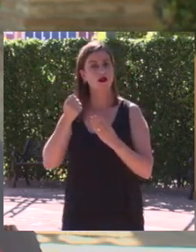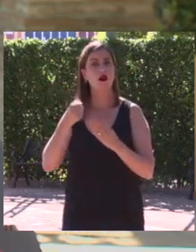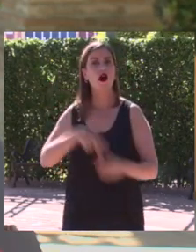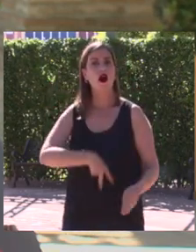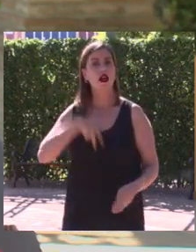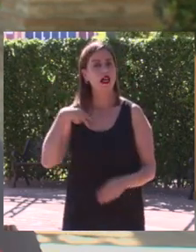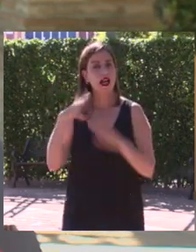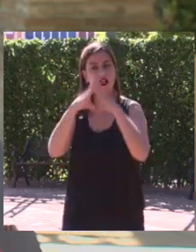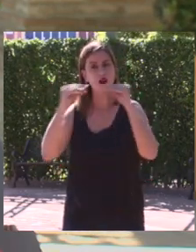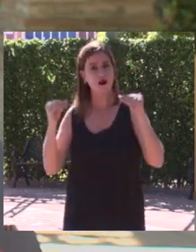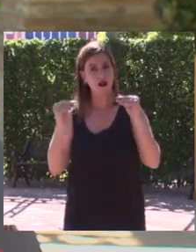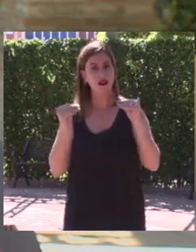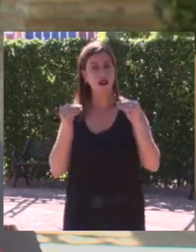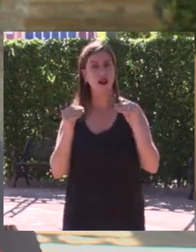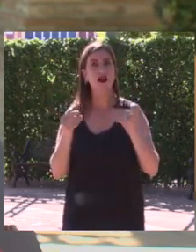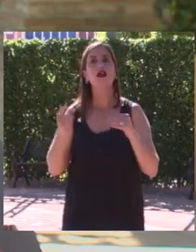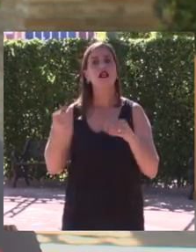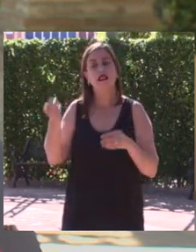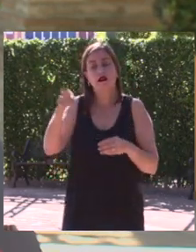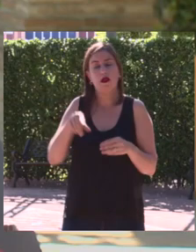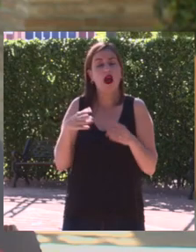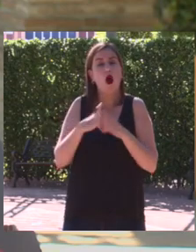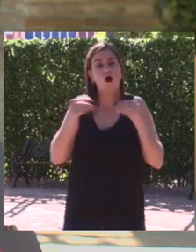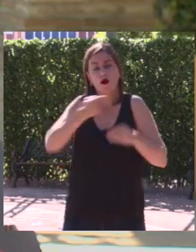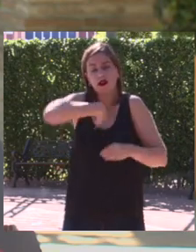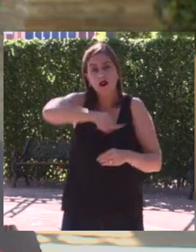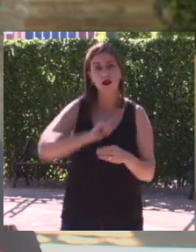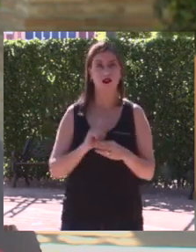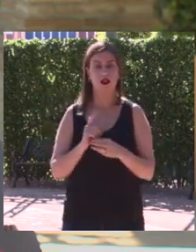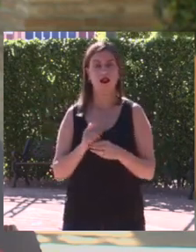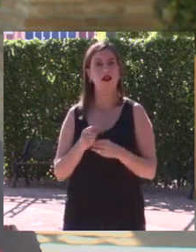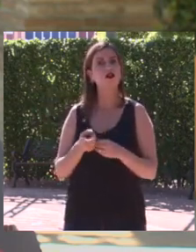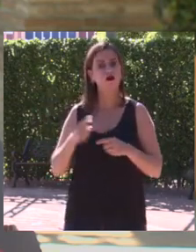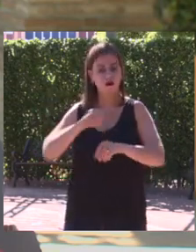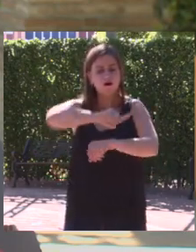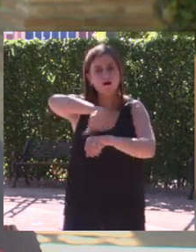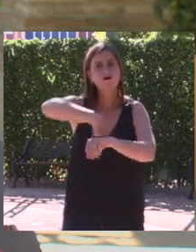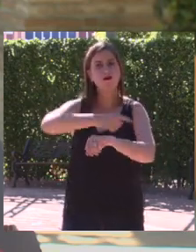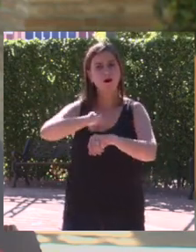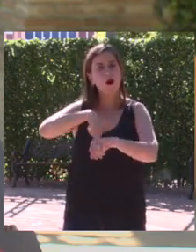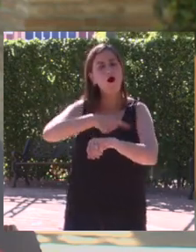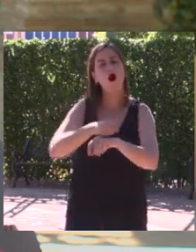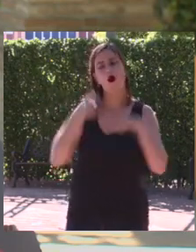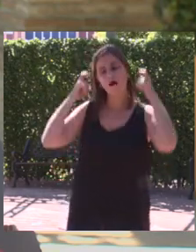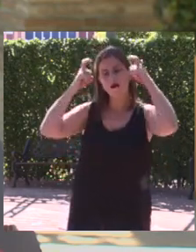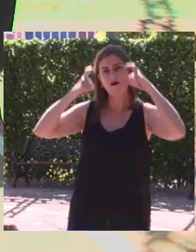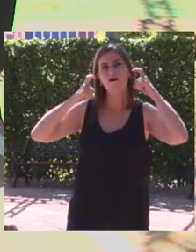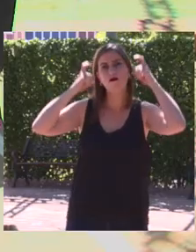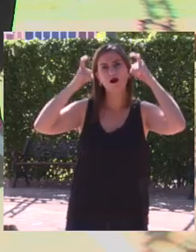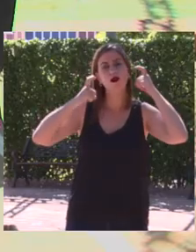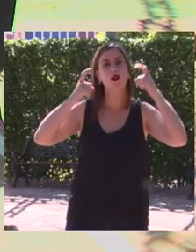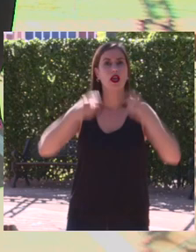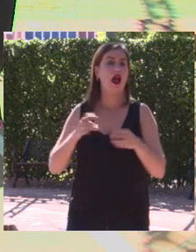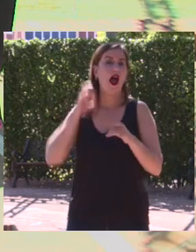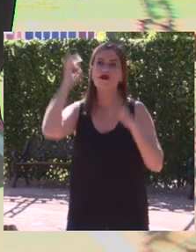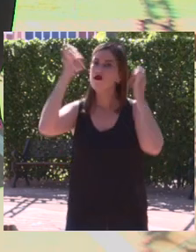nuestra universidad y de nuestra universidad, que dedican muchísimas horas y muchísimo esfuerzo a que todas